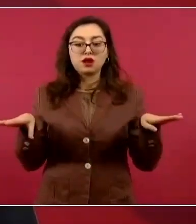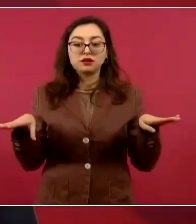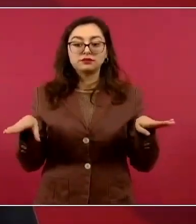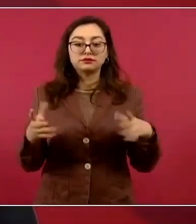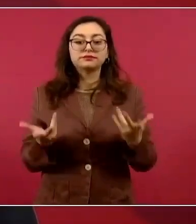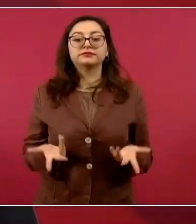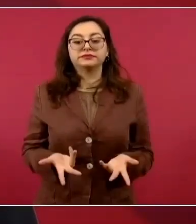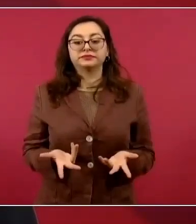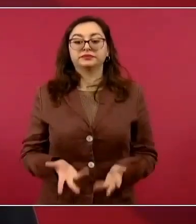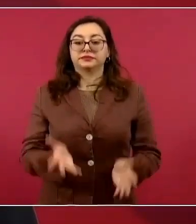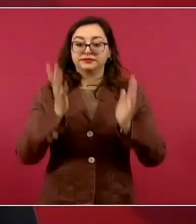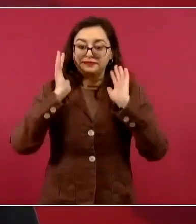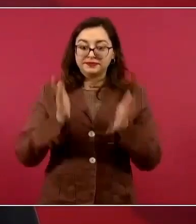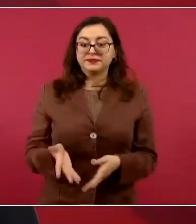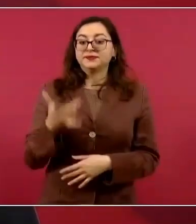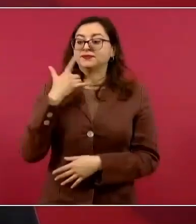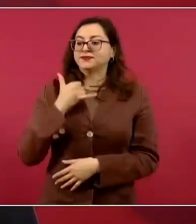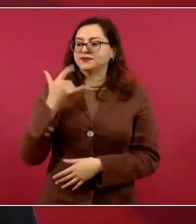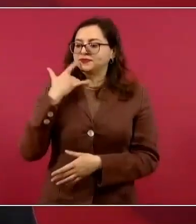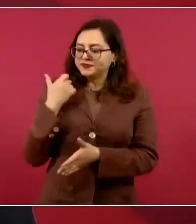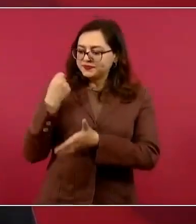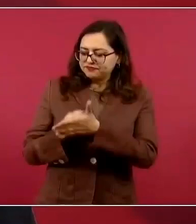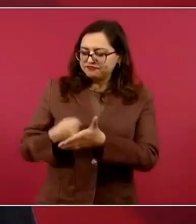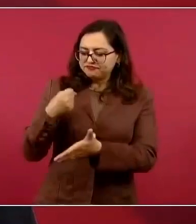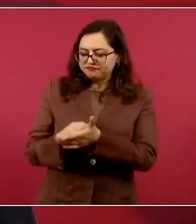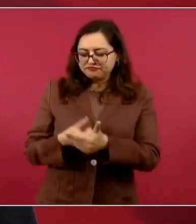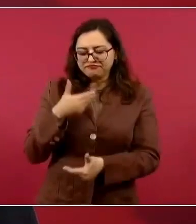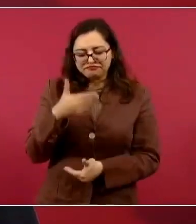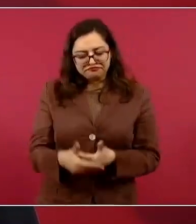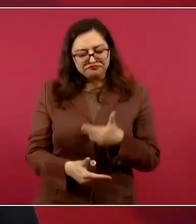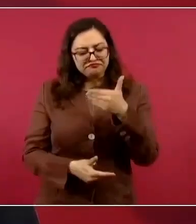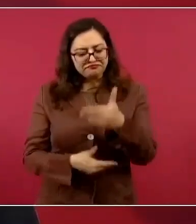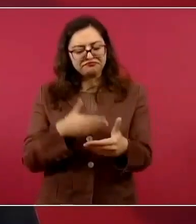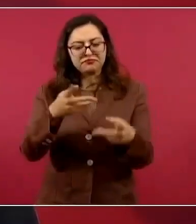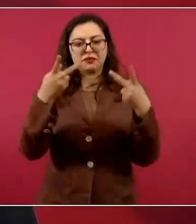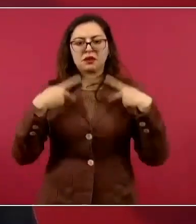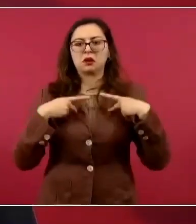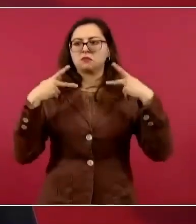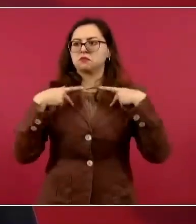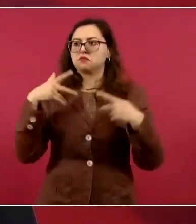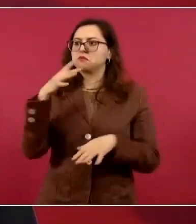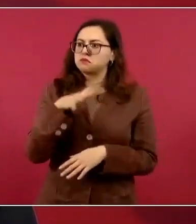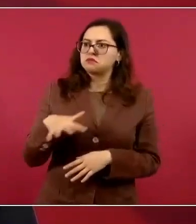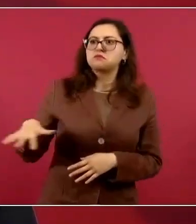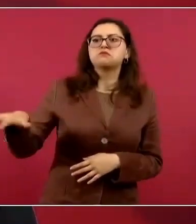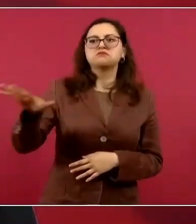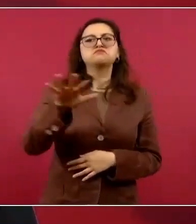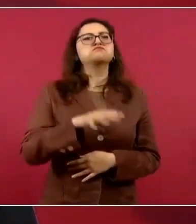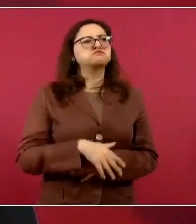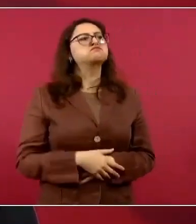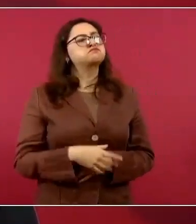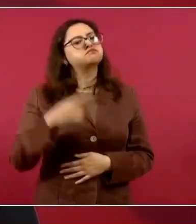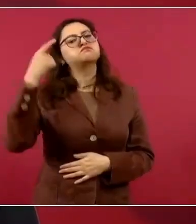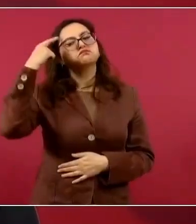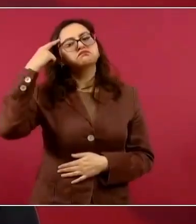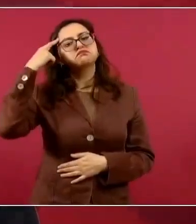lo ha entendido muy bien, hay mucha conciencia ciudadana